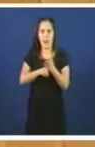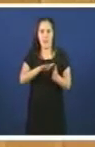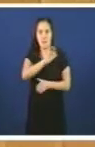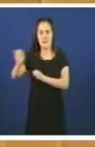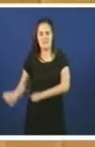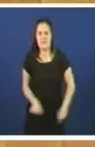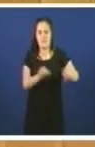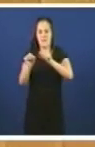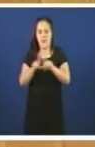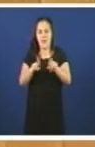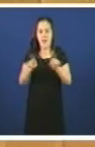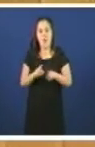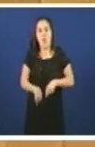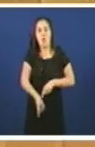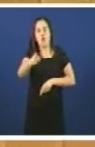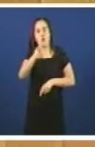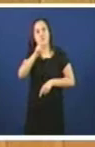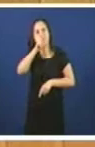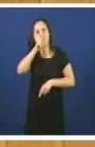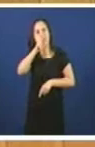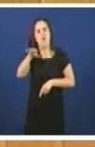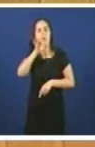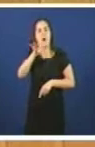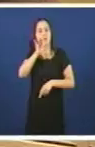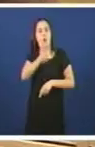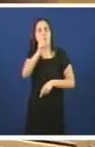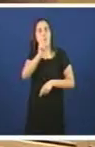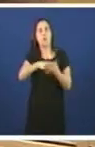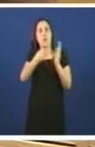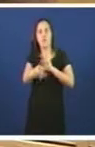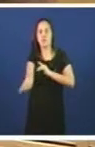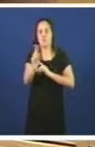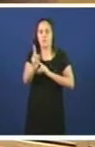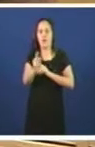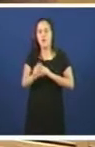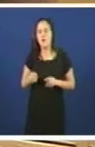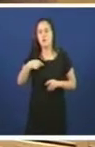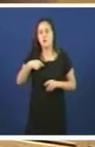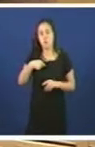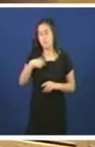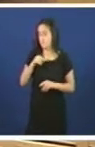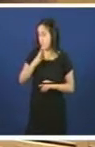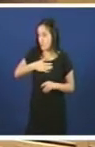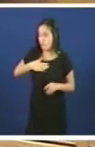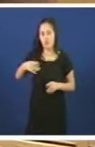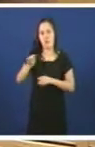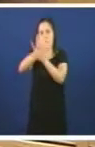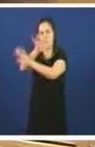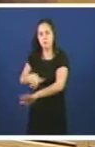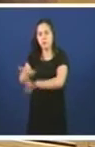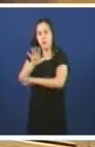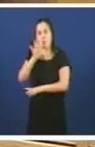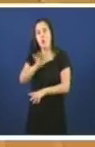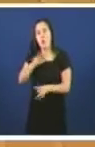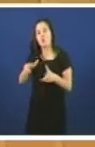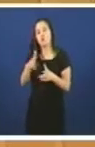monolinguismo como única alternativa e solución non aspiro desde logo a convencelo penso que nino conseguiron os seus propios socios socialistas